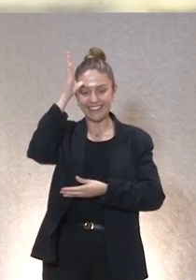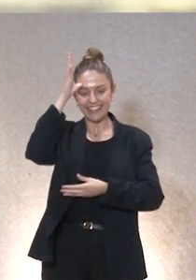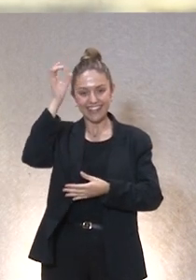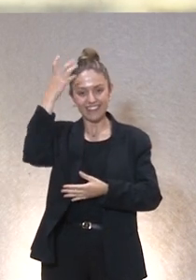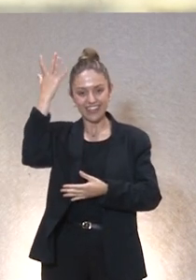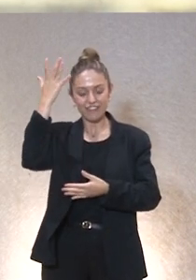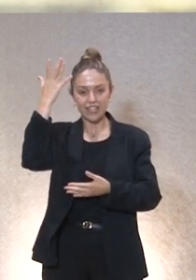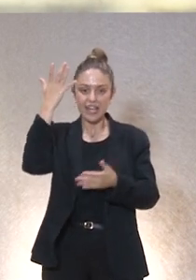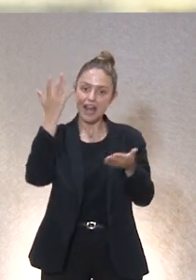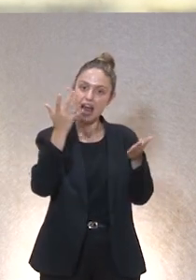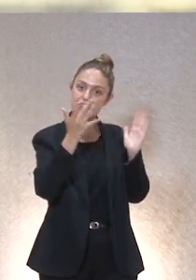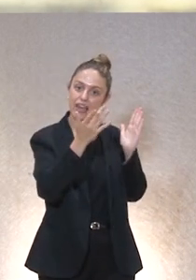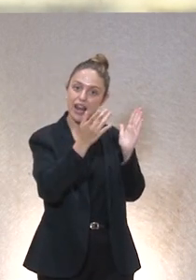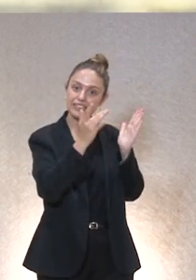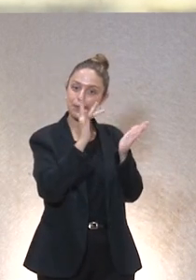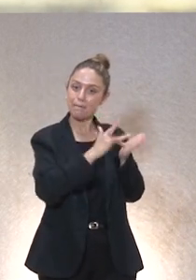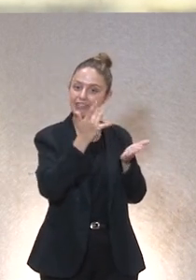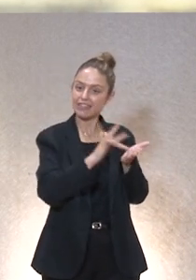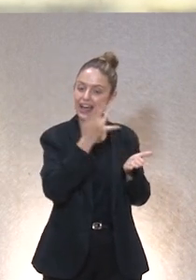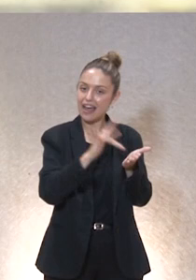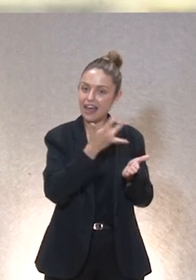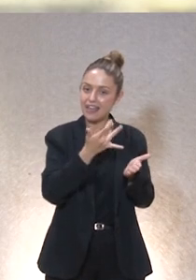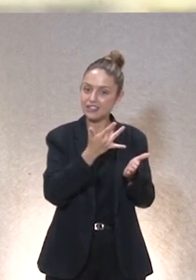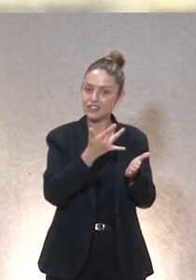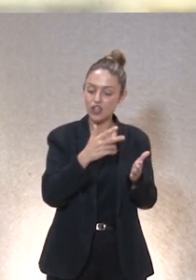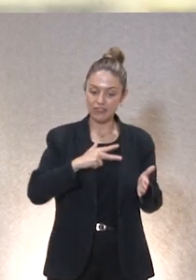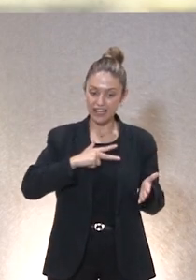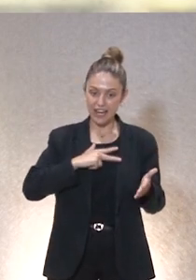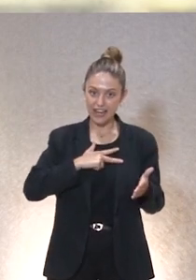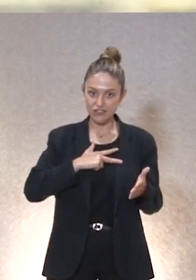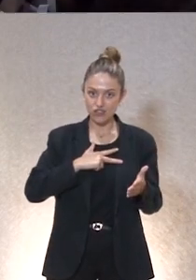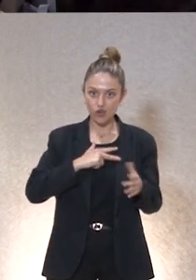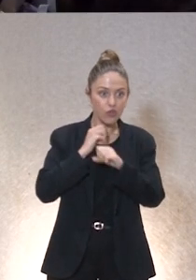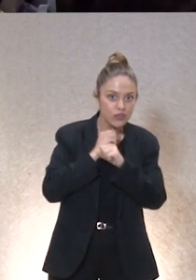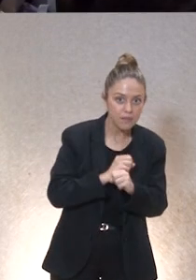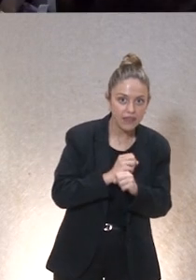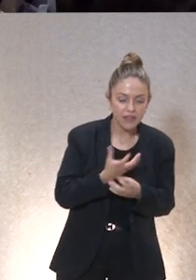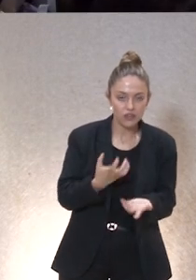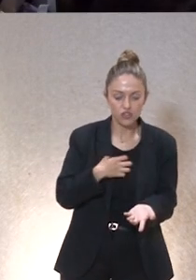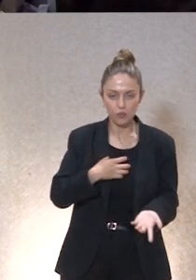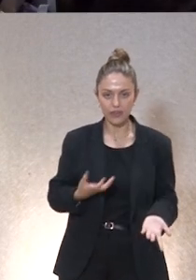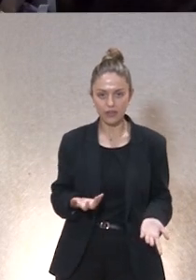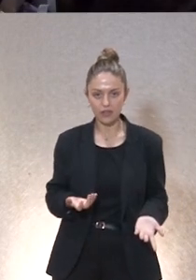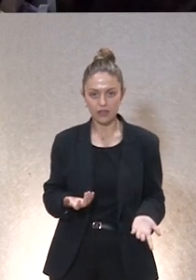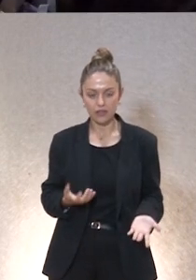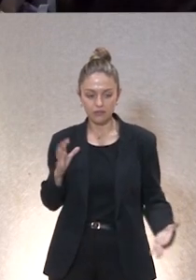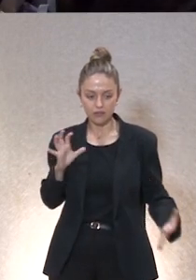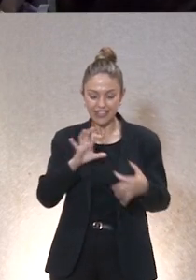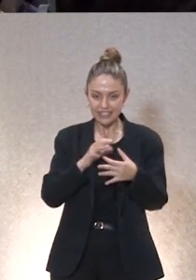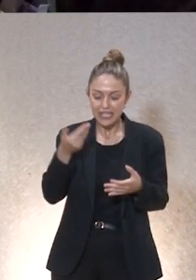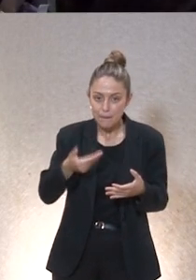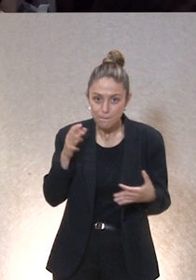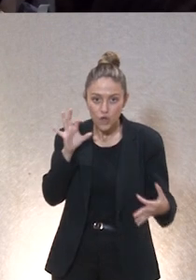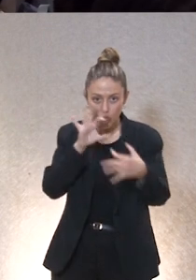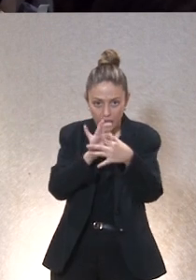o las pantallas no podemos esperar que dependa del derecho es importante que dependa del derecho es